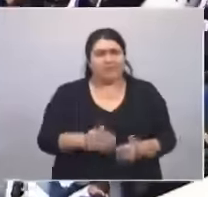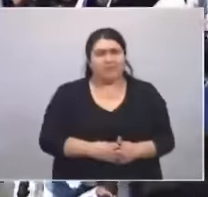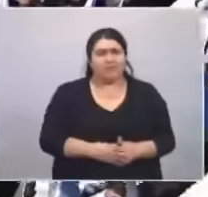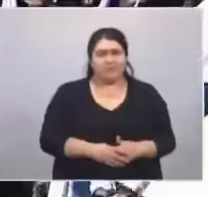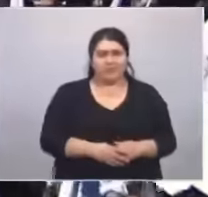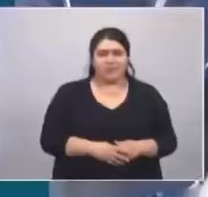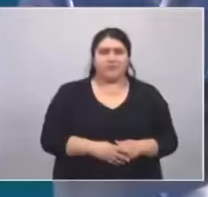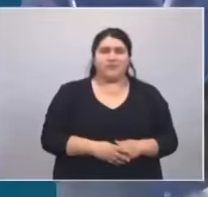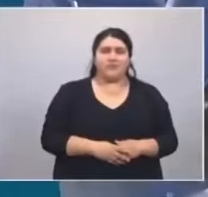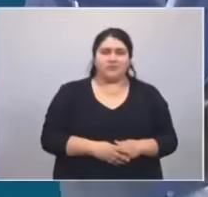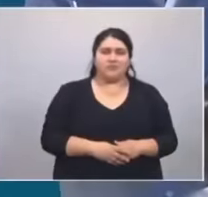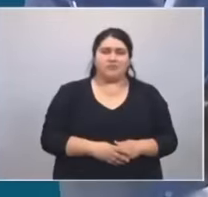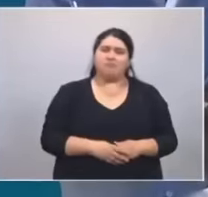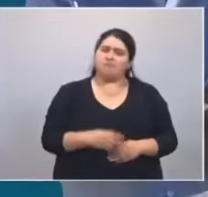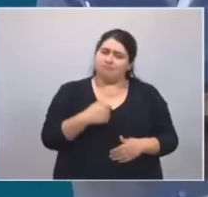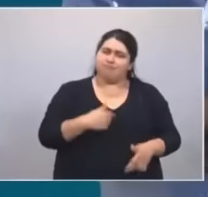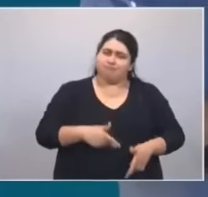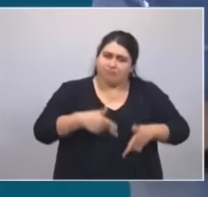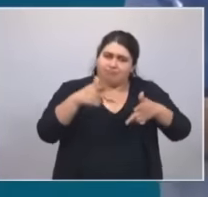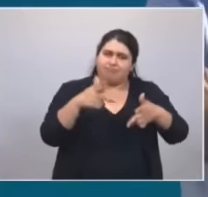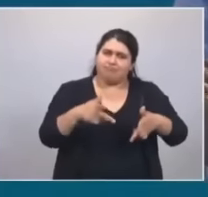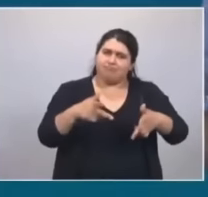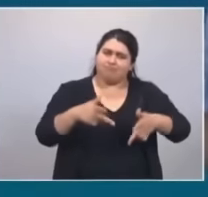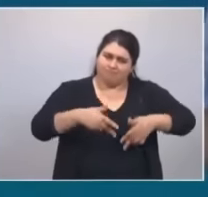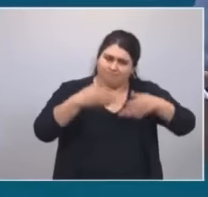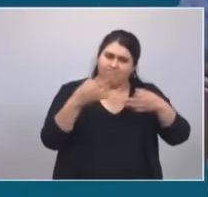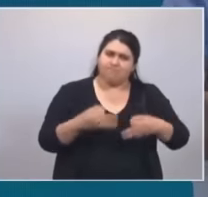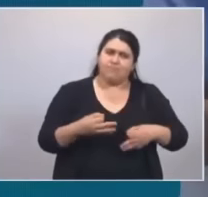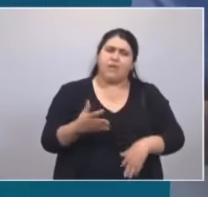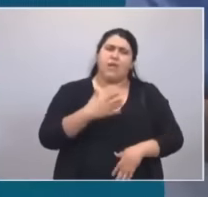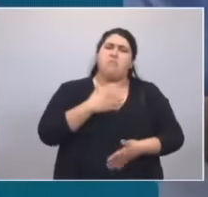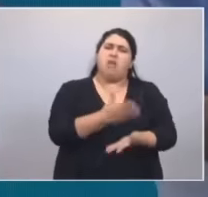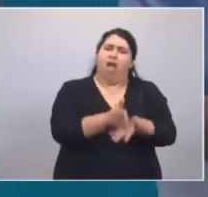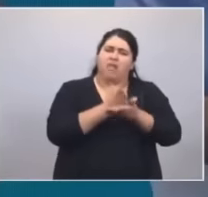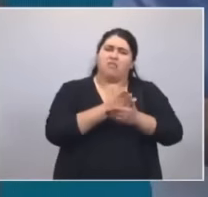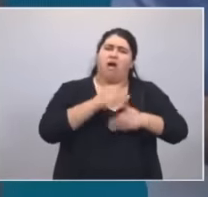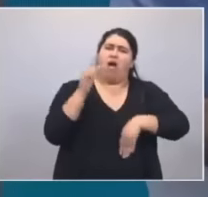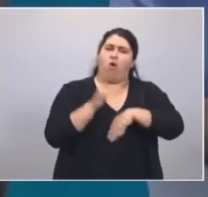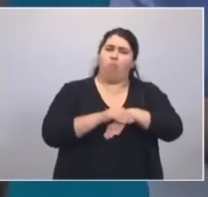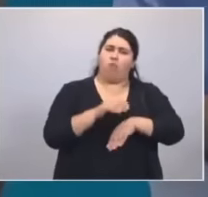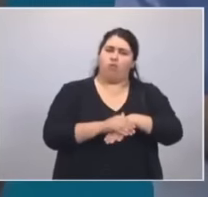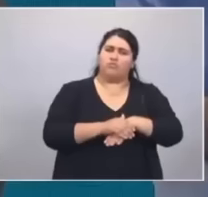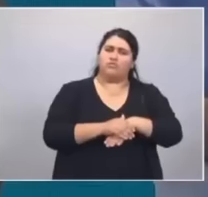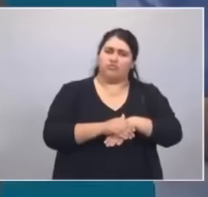a ratificar mi lealtad y compromiso.